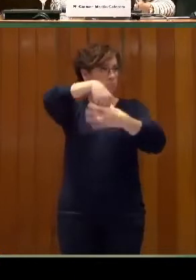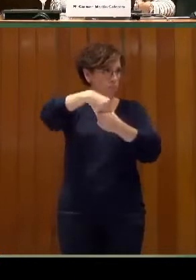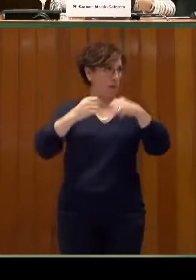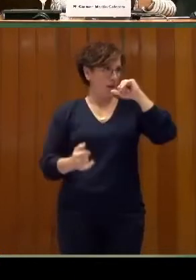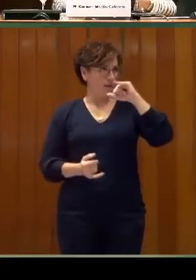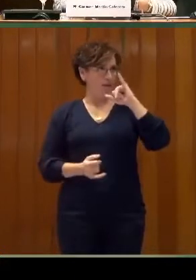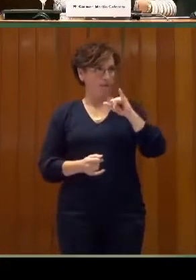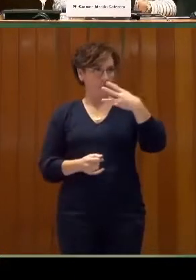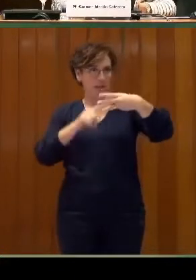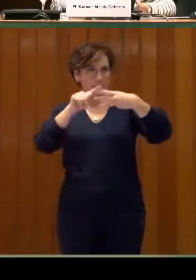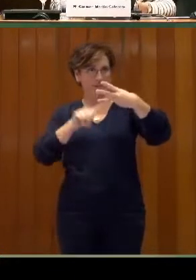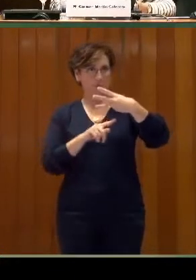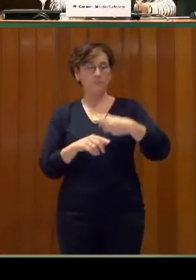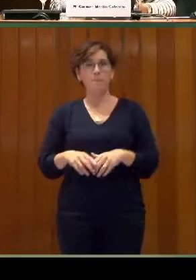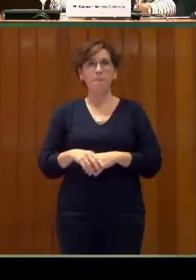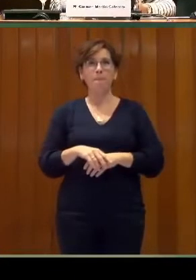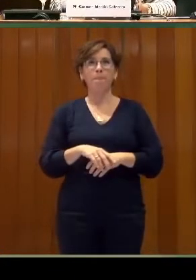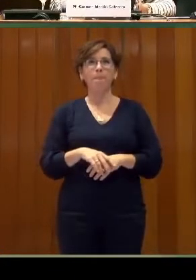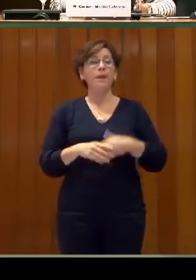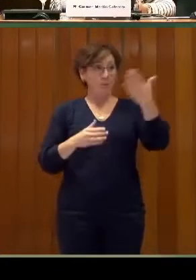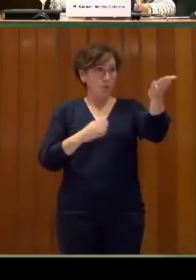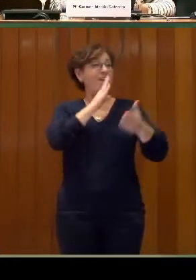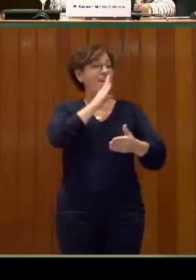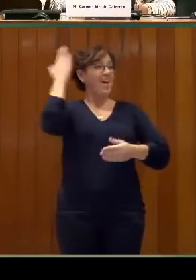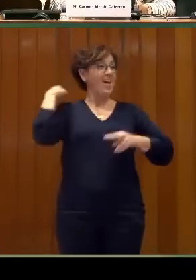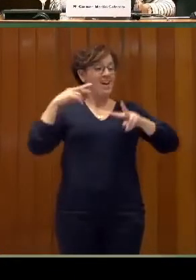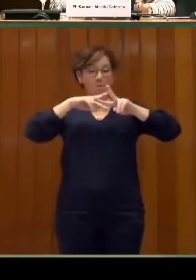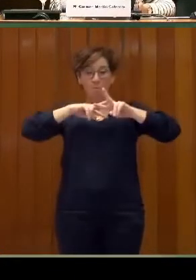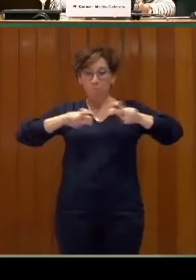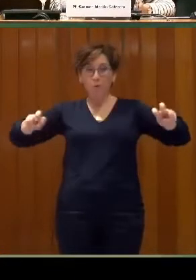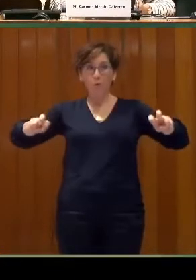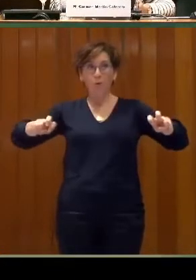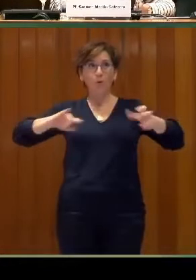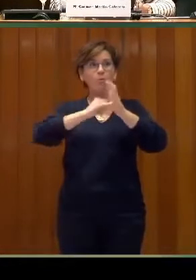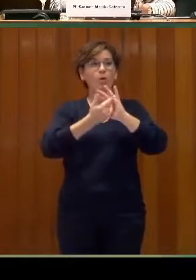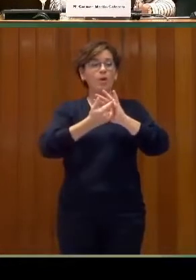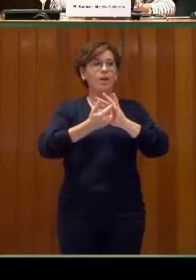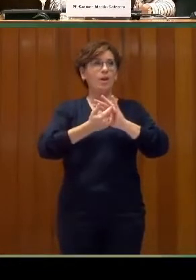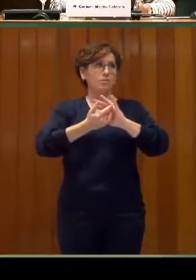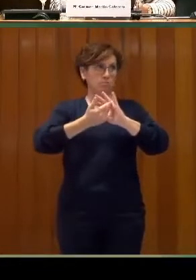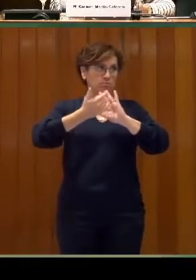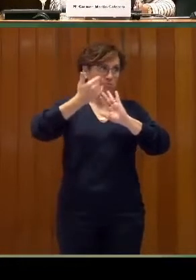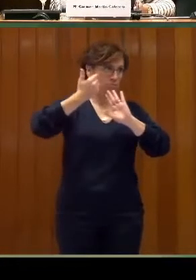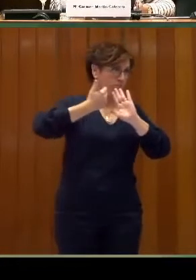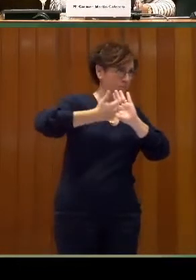como os digo, cuando el proyecto nació, pues nos quedaba muchísimo camino por hacer, nuestra plataforma de